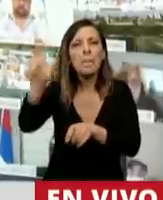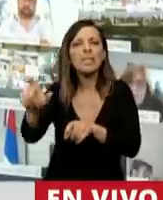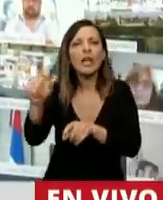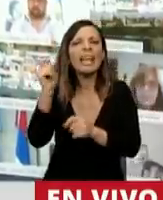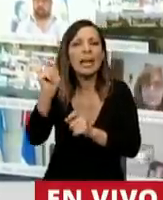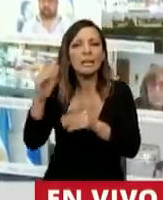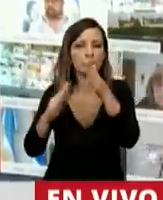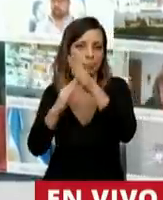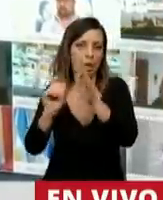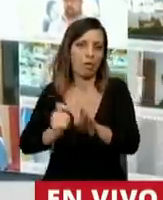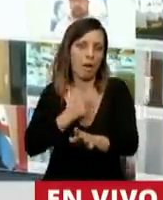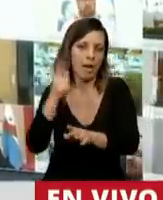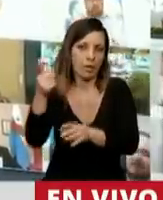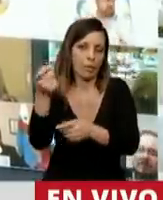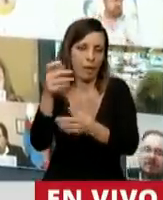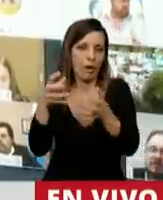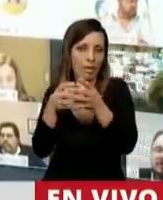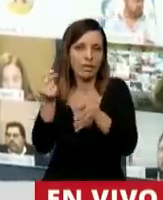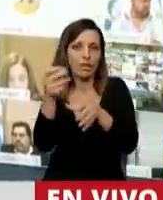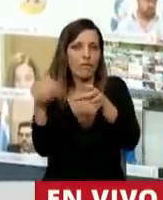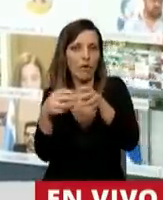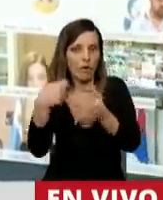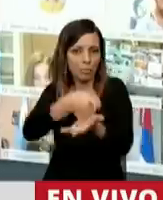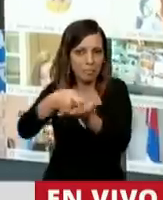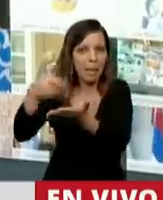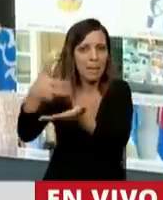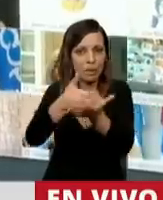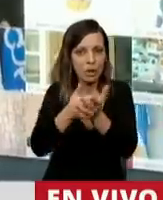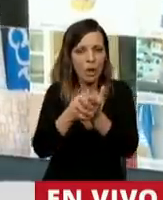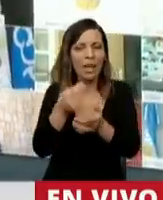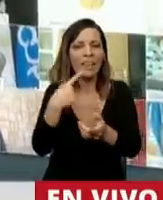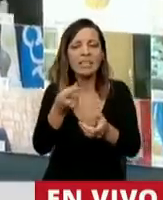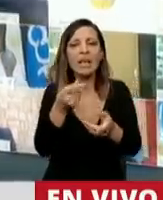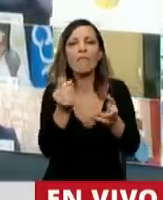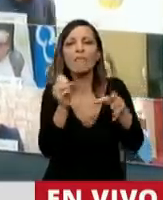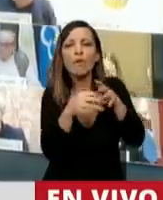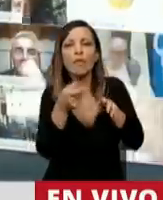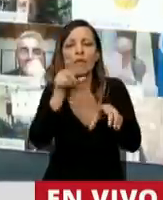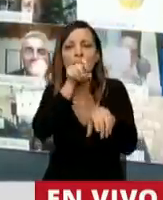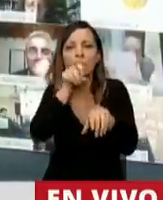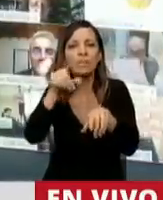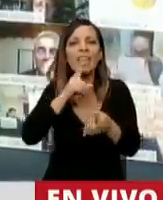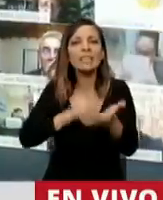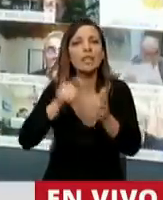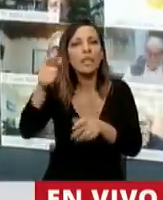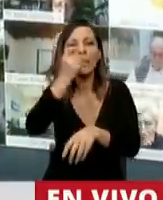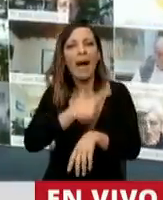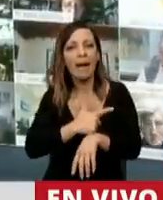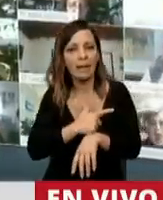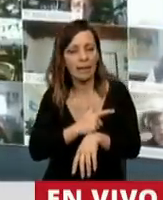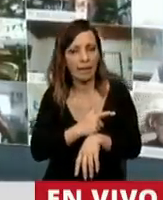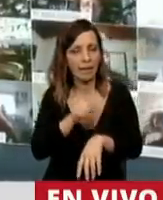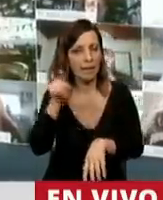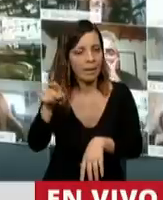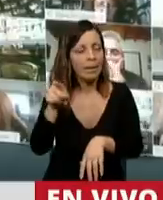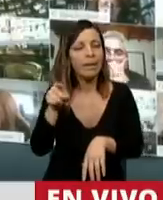hablando del dueño de Greylock que dice que el pago de los fondos buitres fue una decisión política del gobierno de Macri y no un fallo judicial. Greylock.